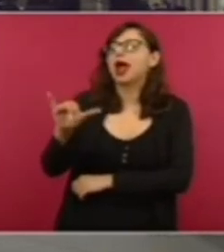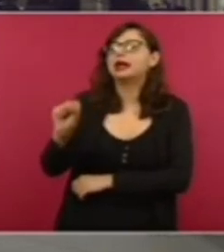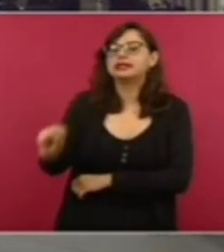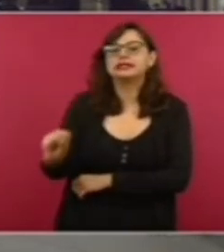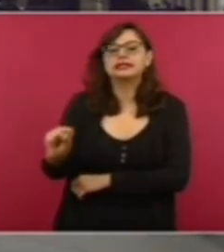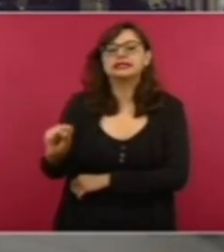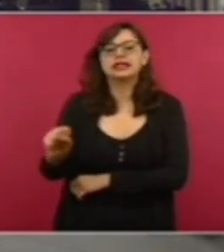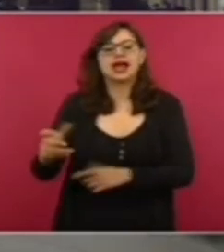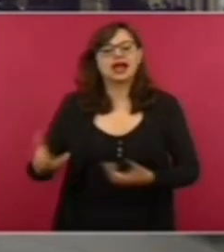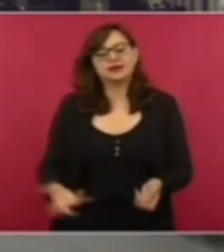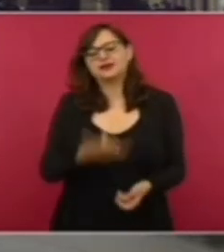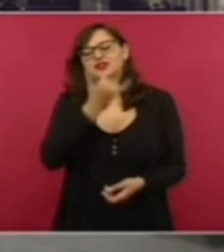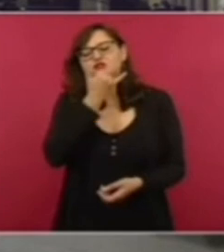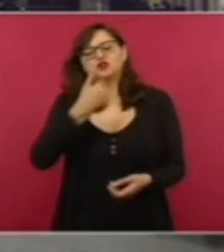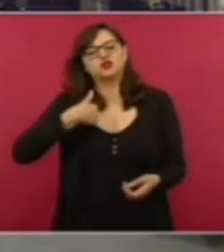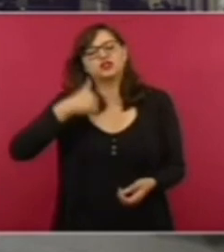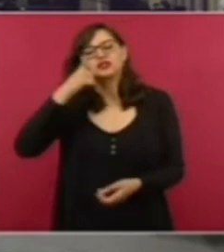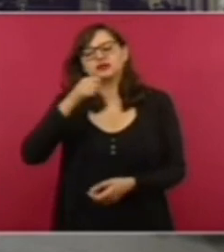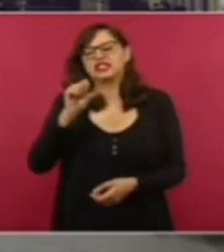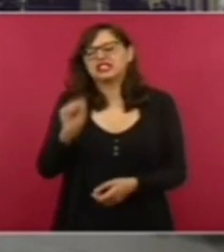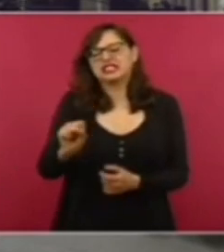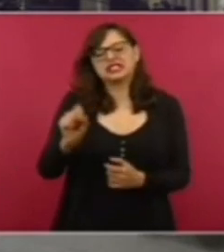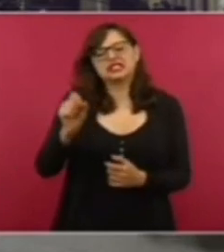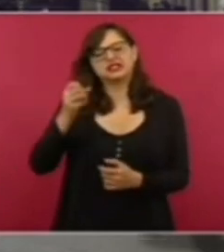Ya ven que yo me como las heces.